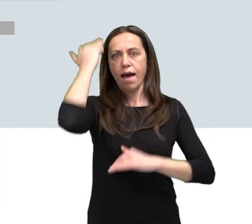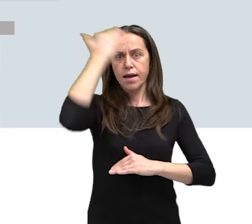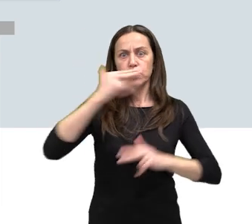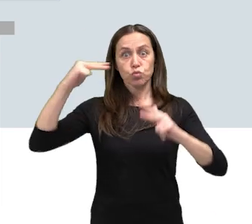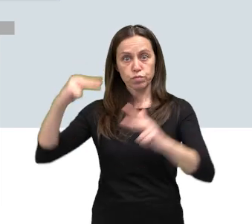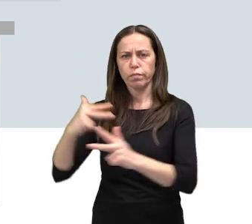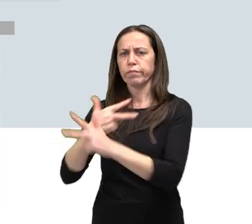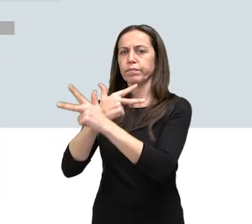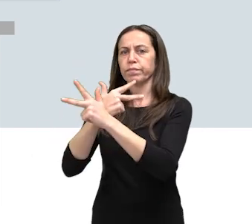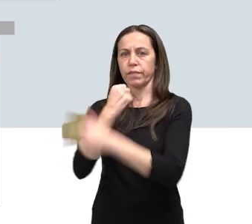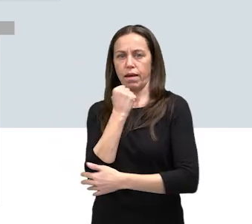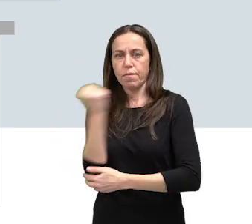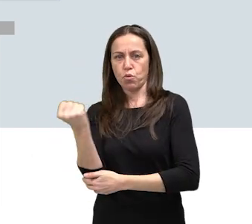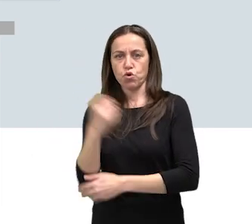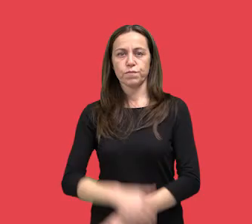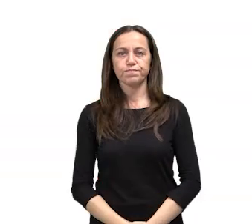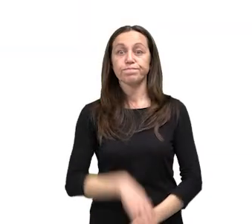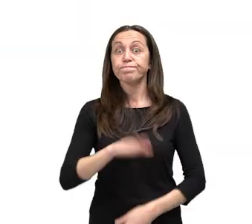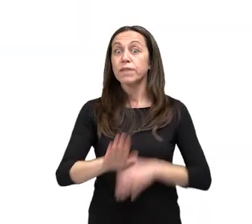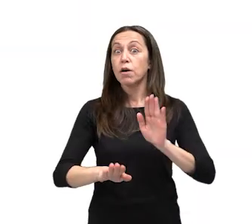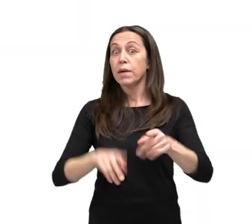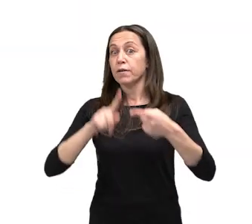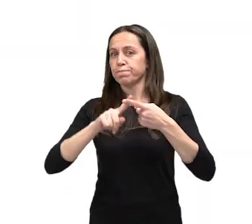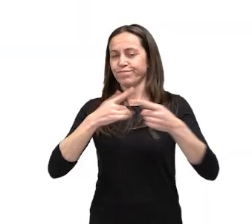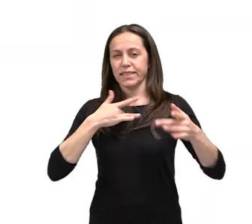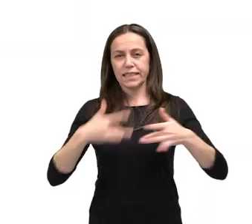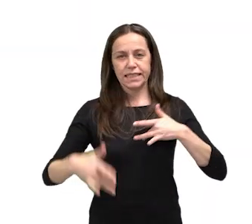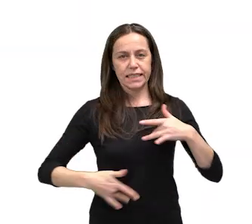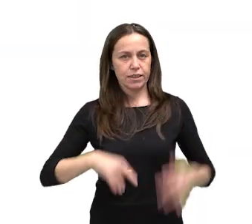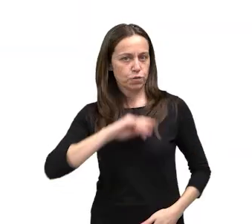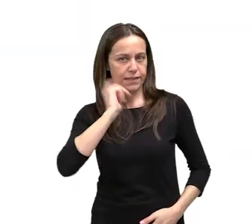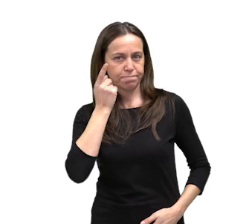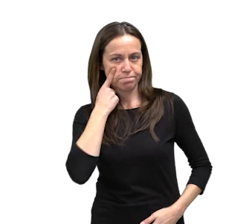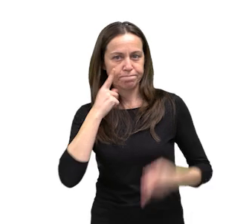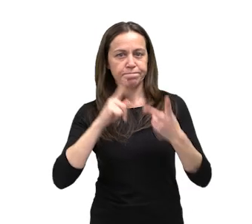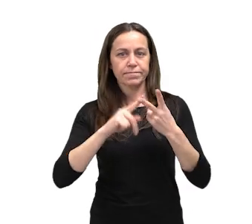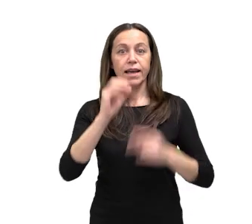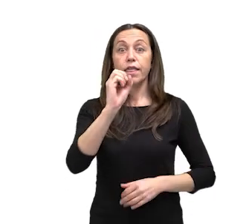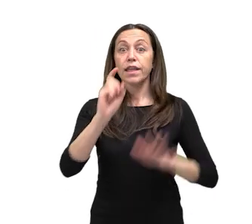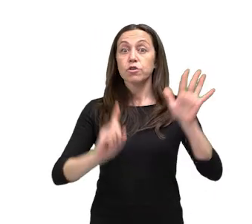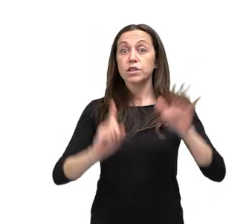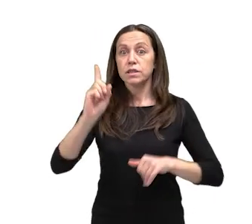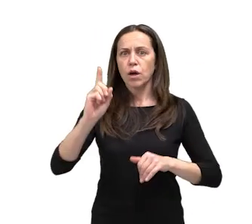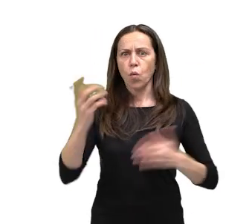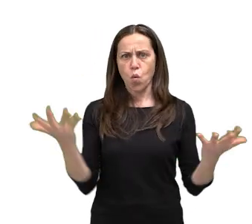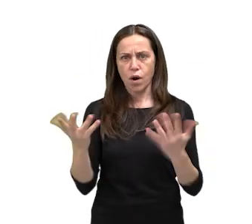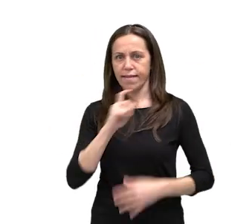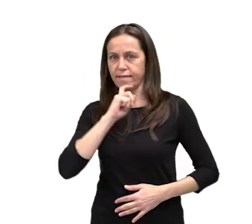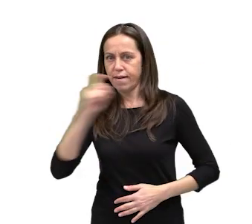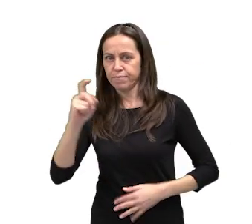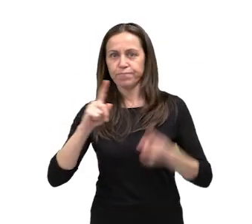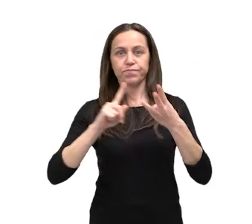videoconferencia para apoiar o tratamento. Identificación de síntomas Notificación urxente ao 061